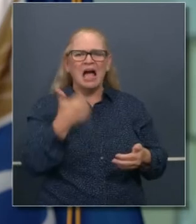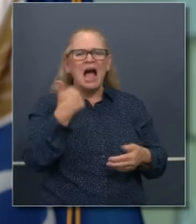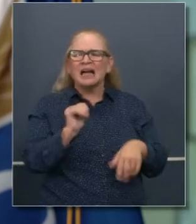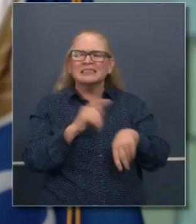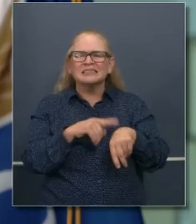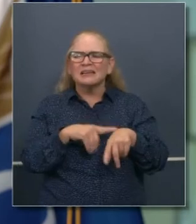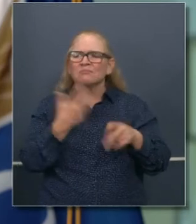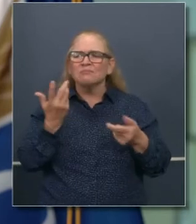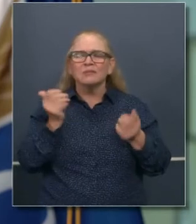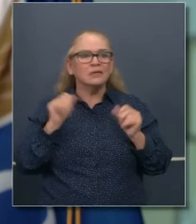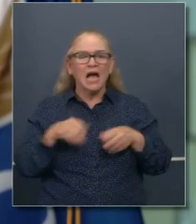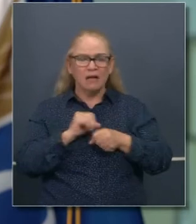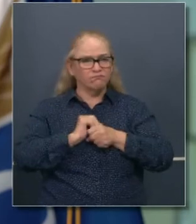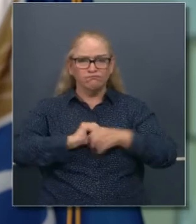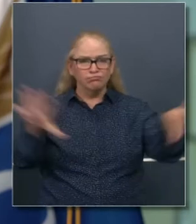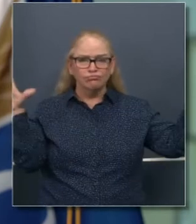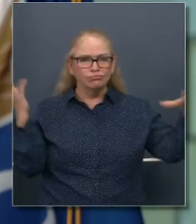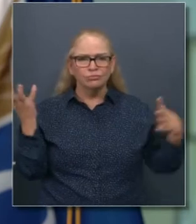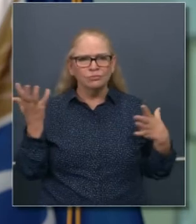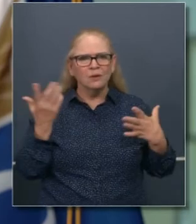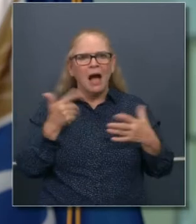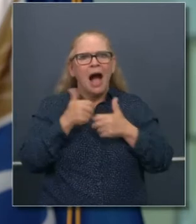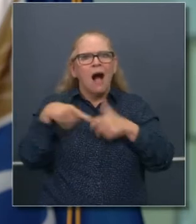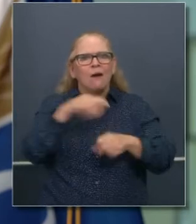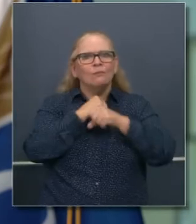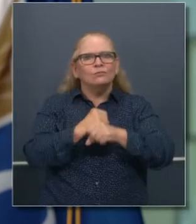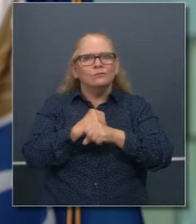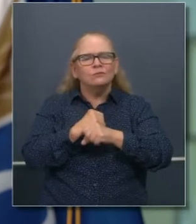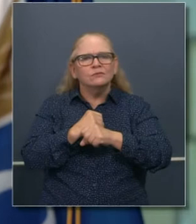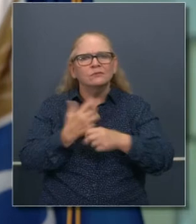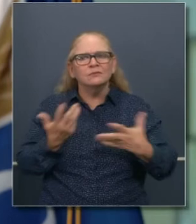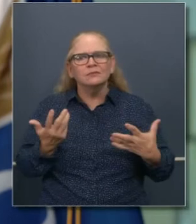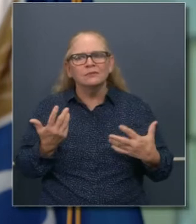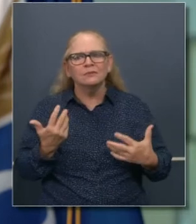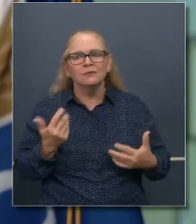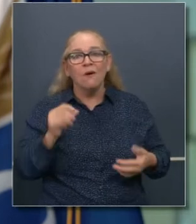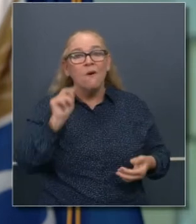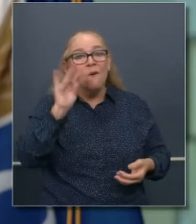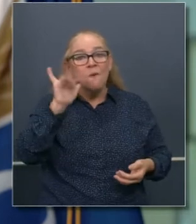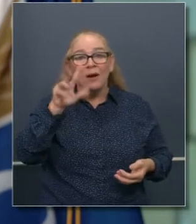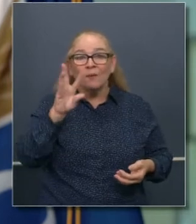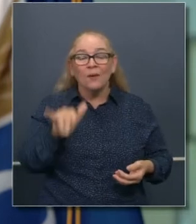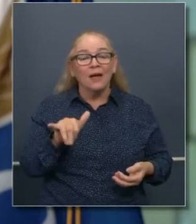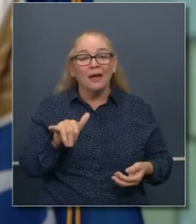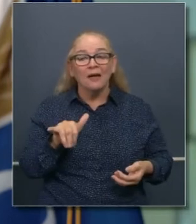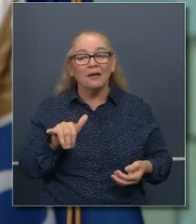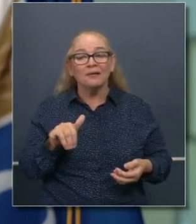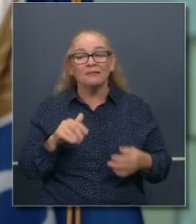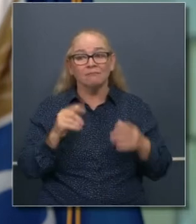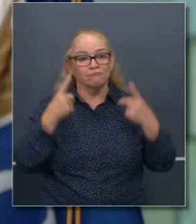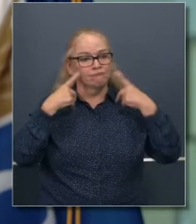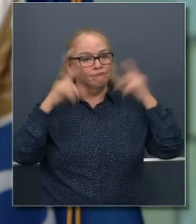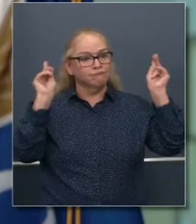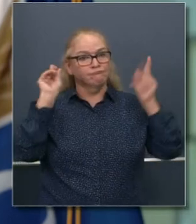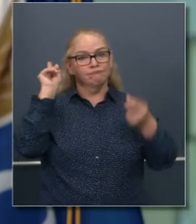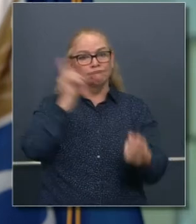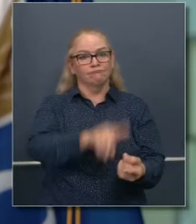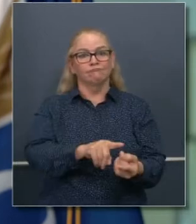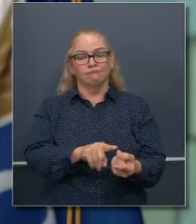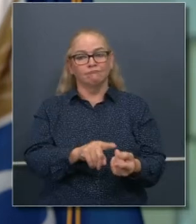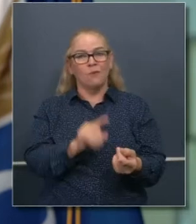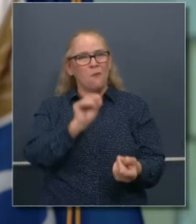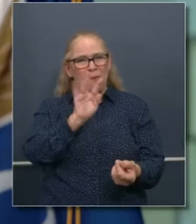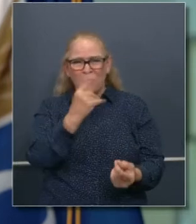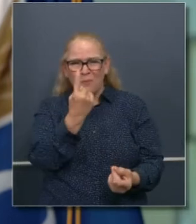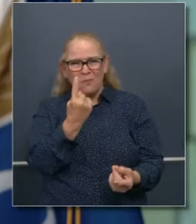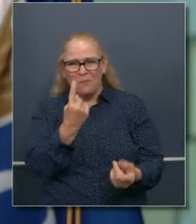nuevo en un instante y no existe la meta final en cuanto al éxito de esto. En este espacio, en cuanto a la transmisión